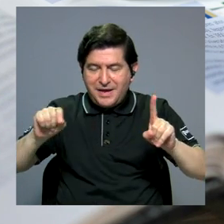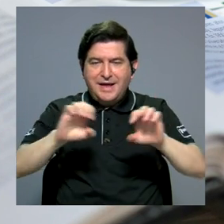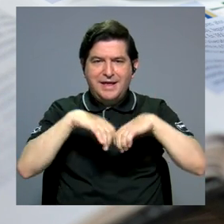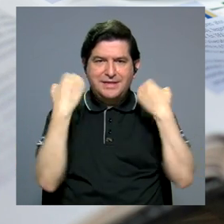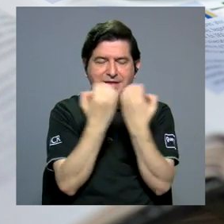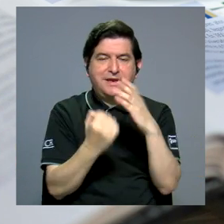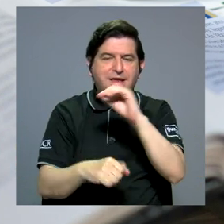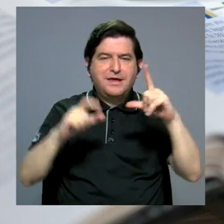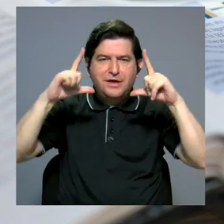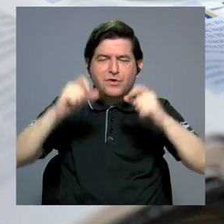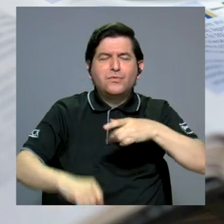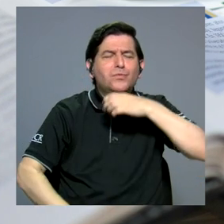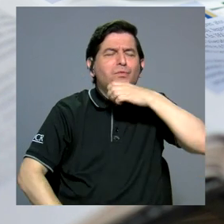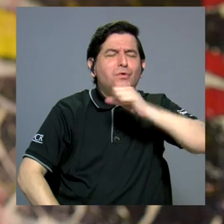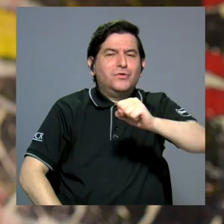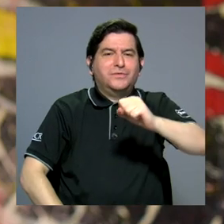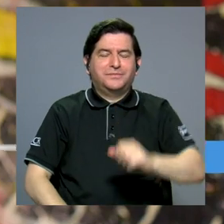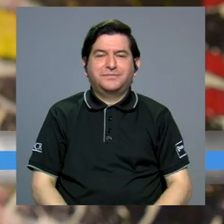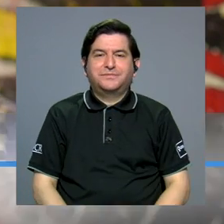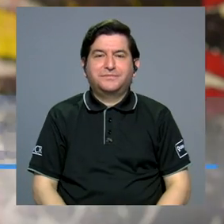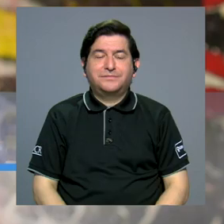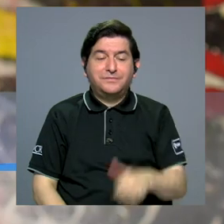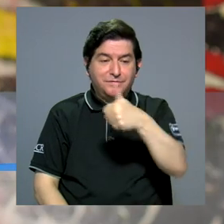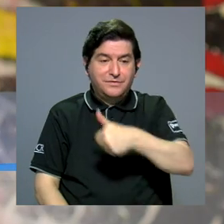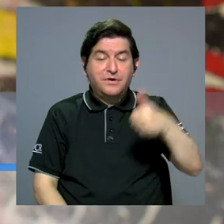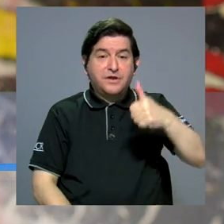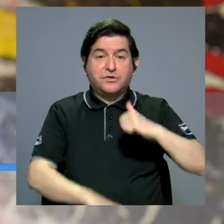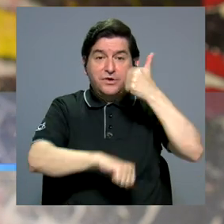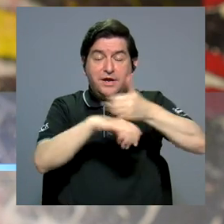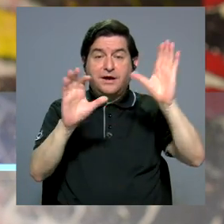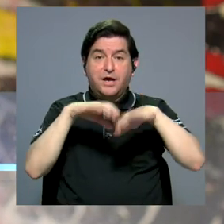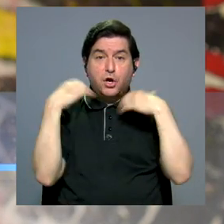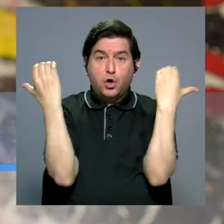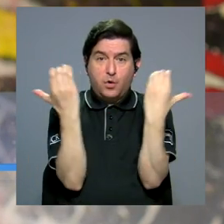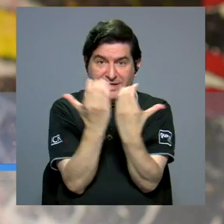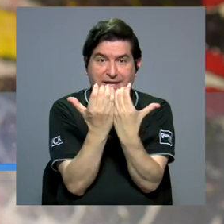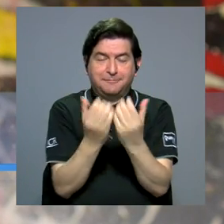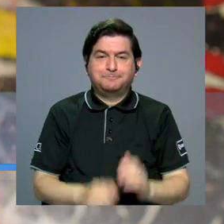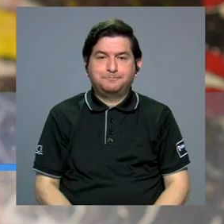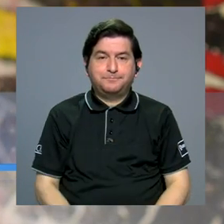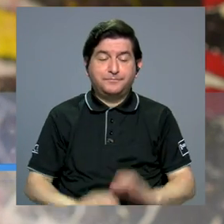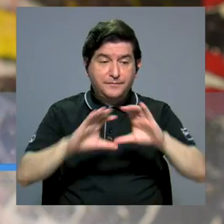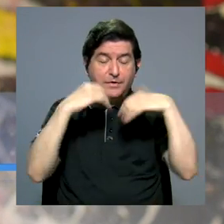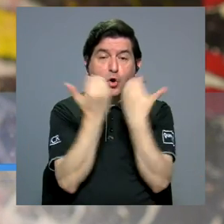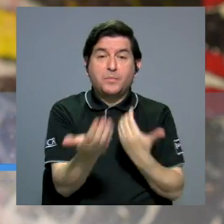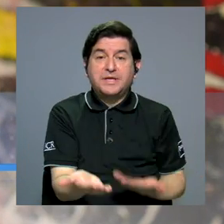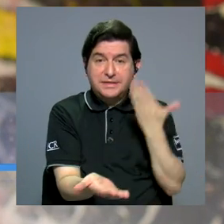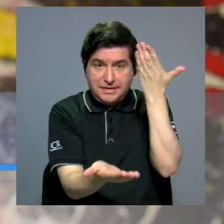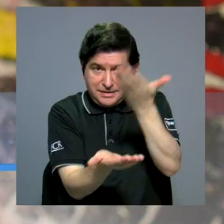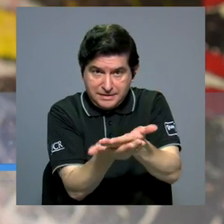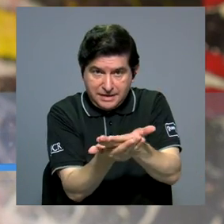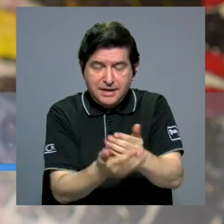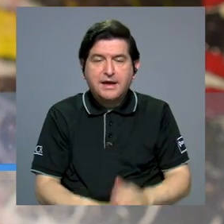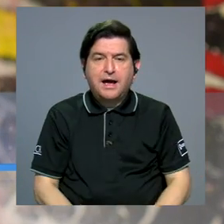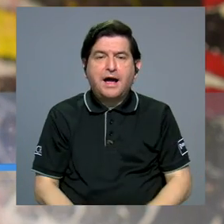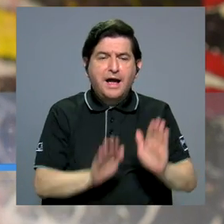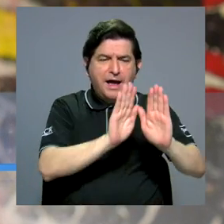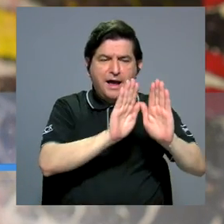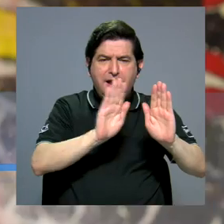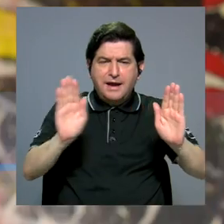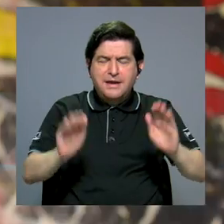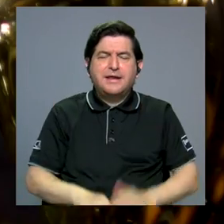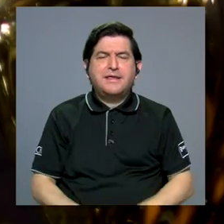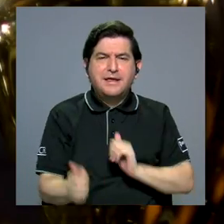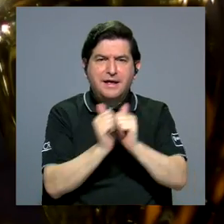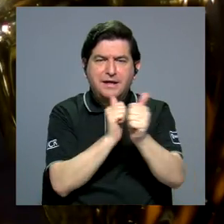y fotografías antiguas. La rectoría constituyó un comité, y ese comité propuso más bien crear la Galería del Deporte